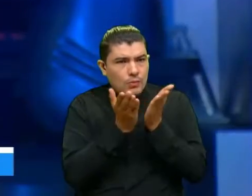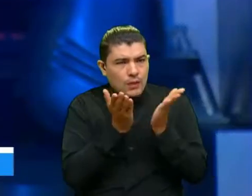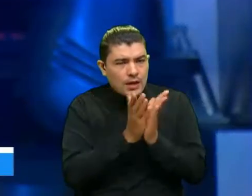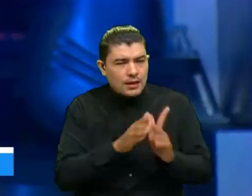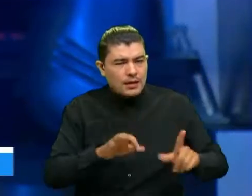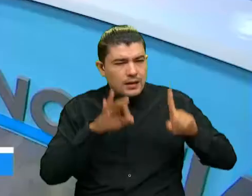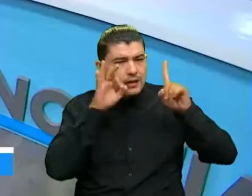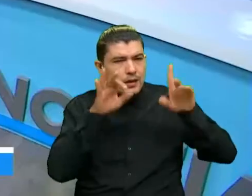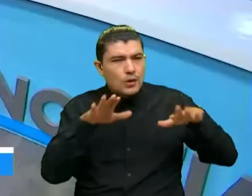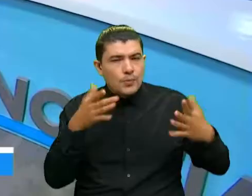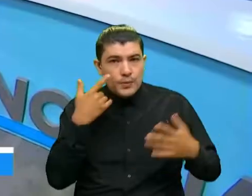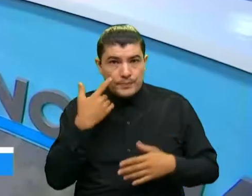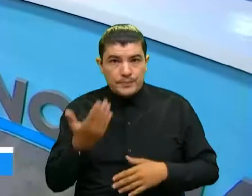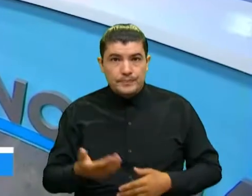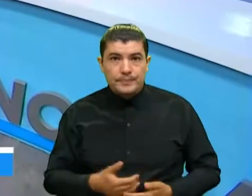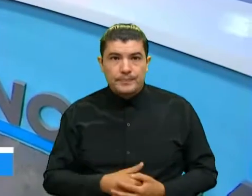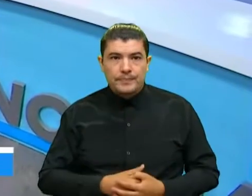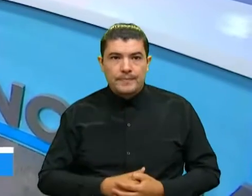de calidad